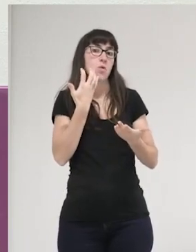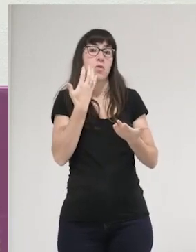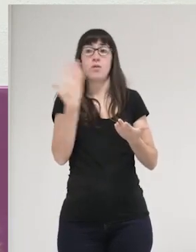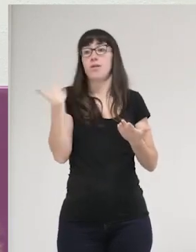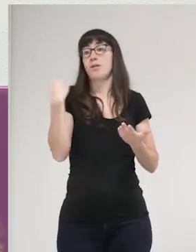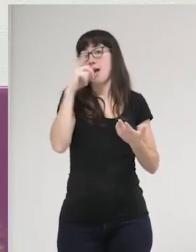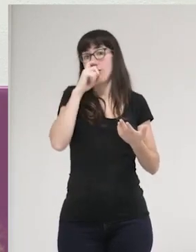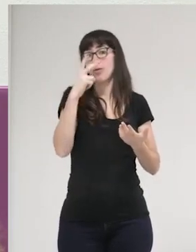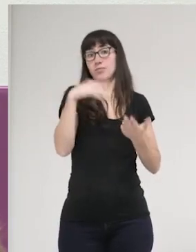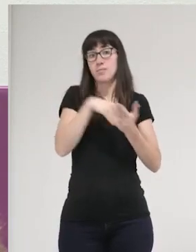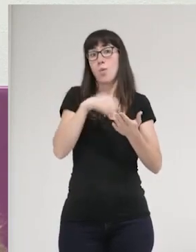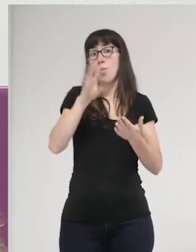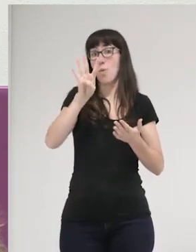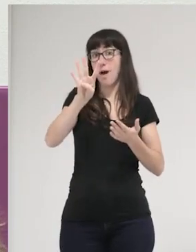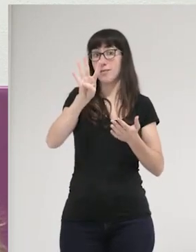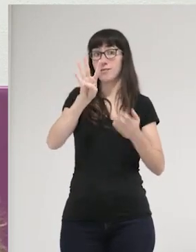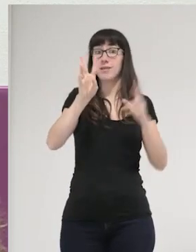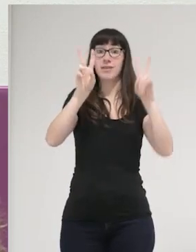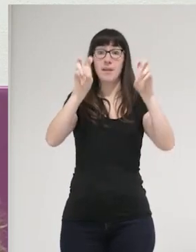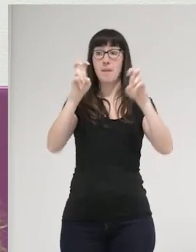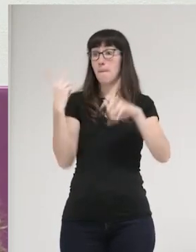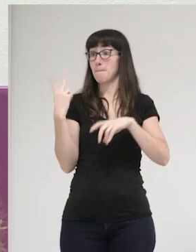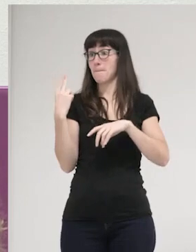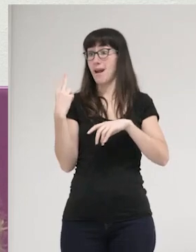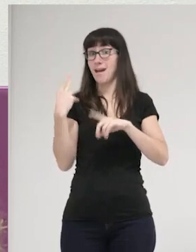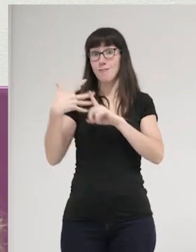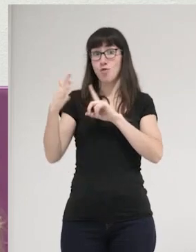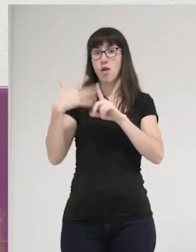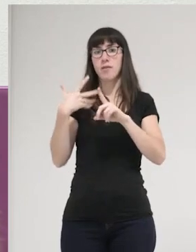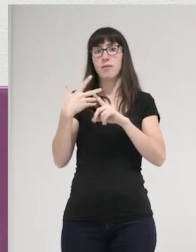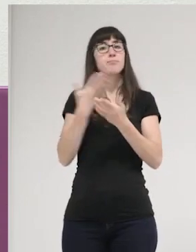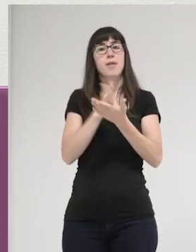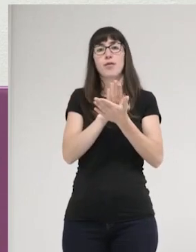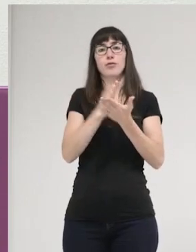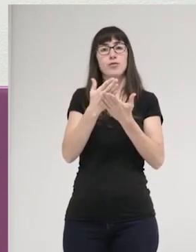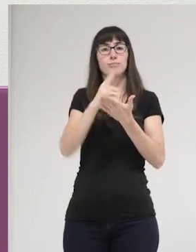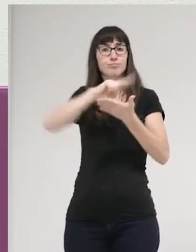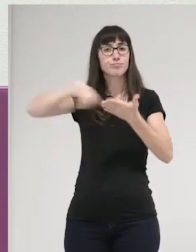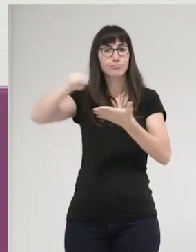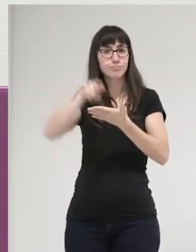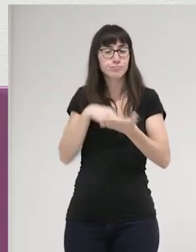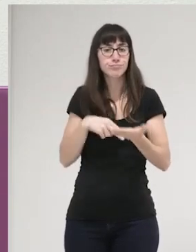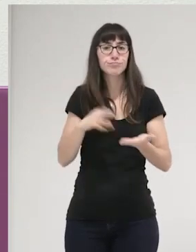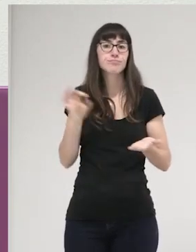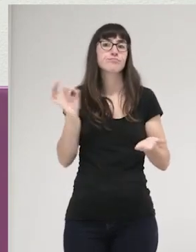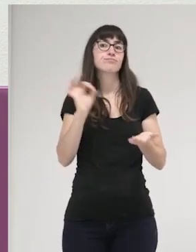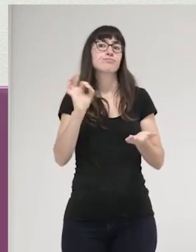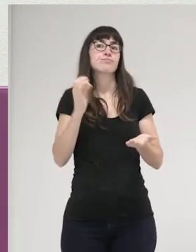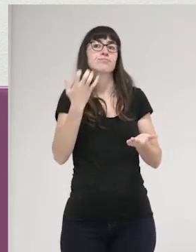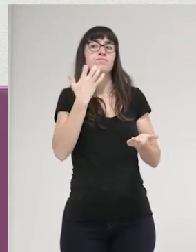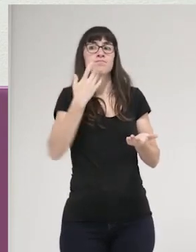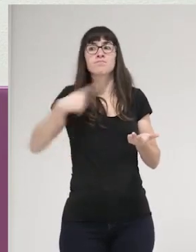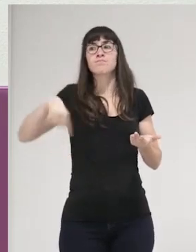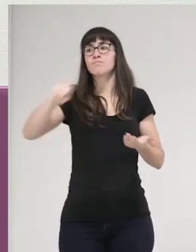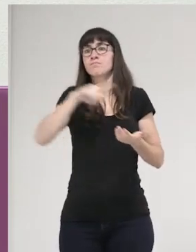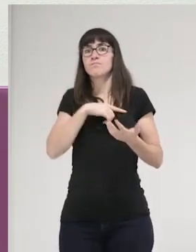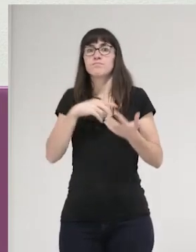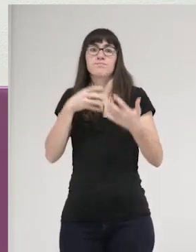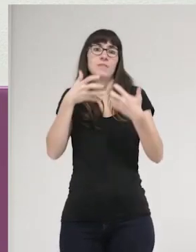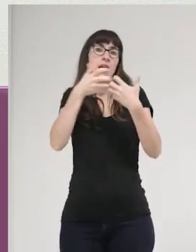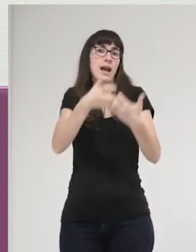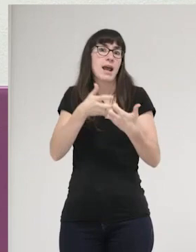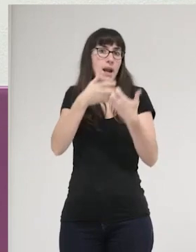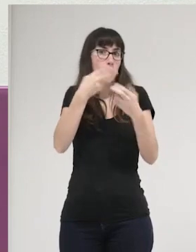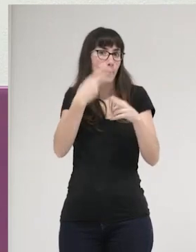2004 en los casos de violencia en la pareja. Podernos cuestionar si infundir miedo o promover una guerra puede ser un objetivo político, y aquí hablo de lemas